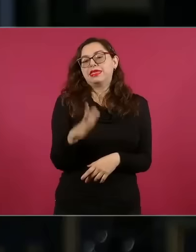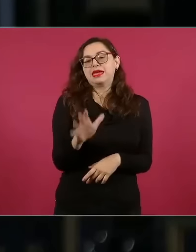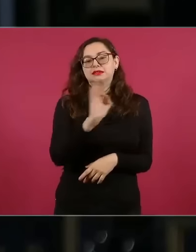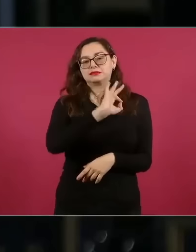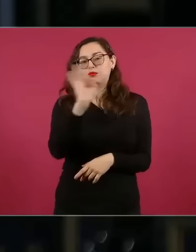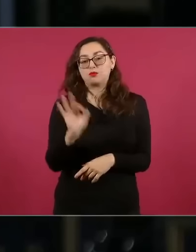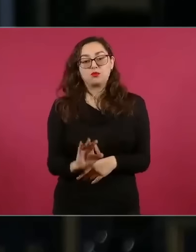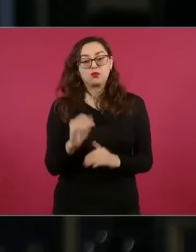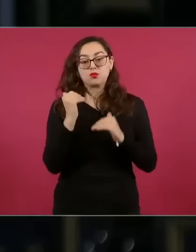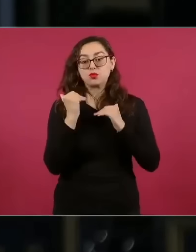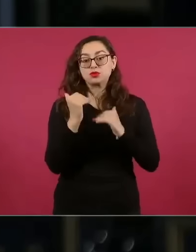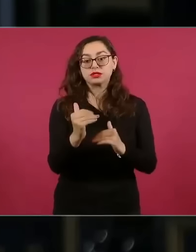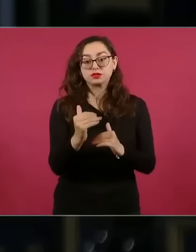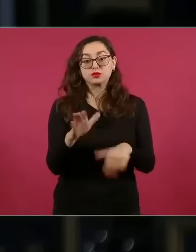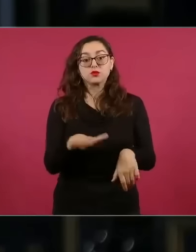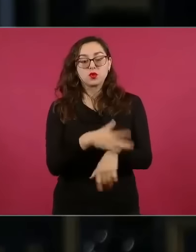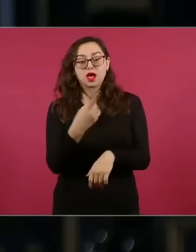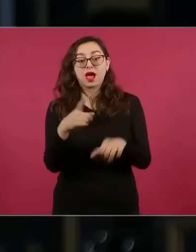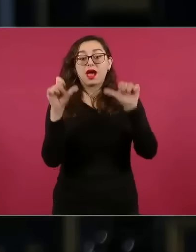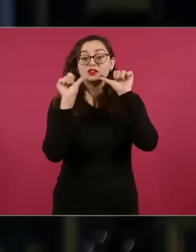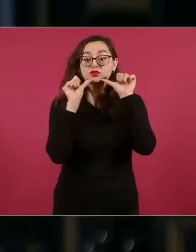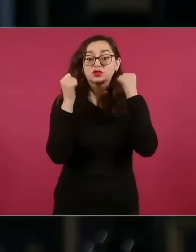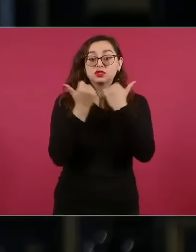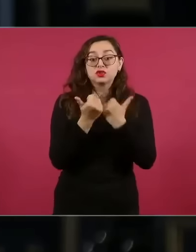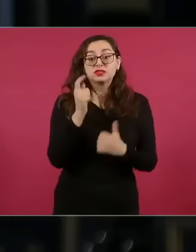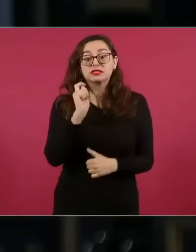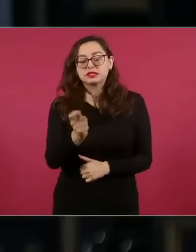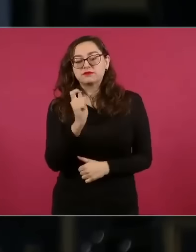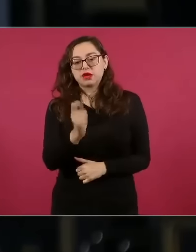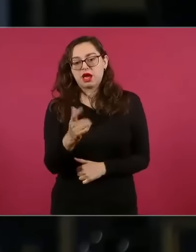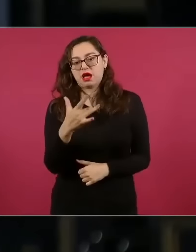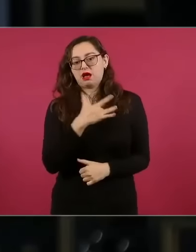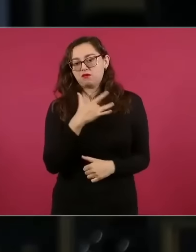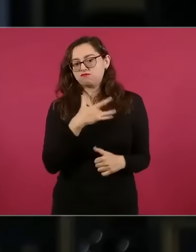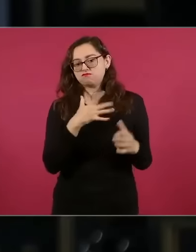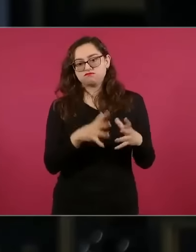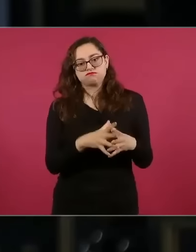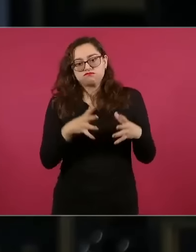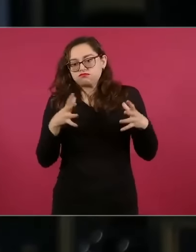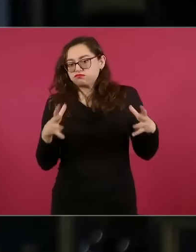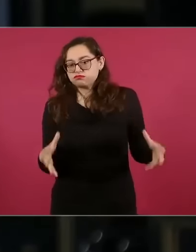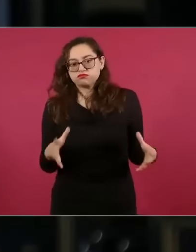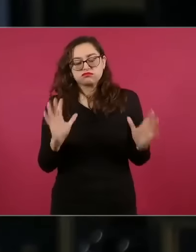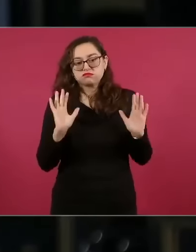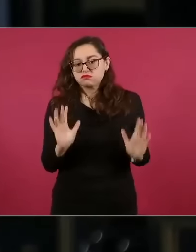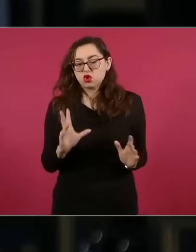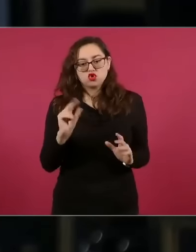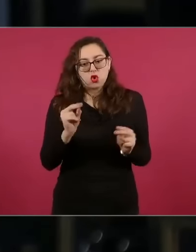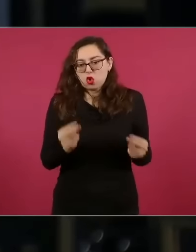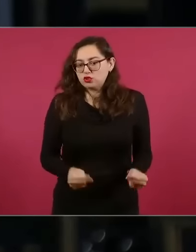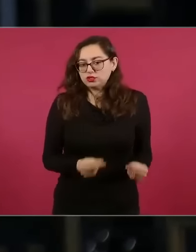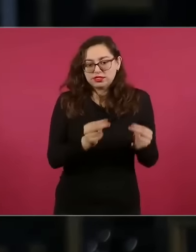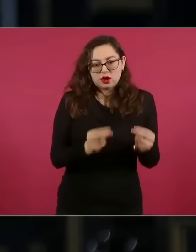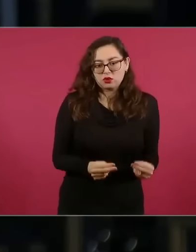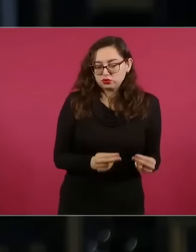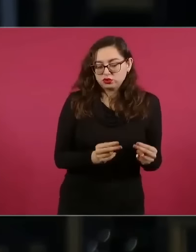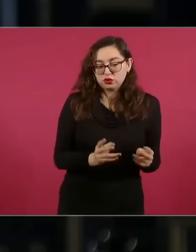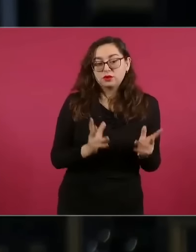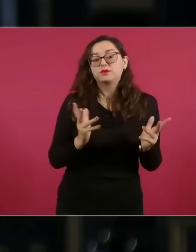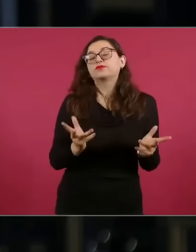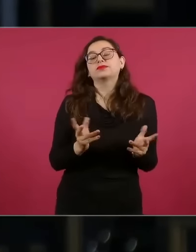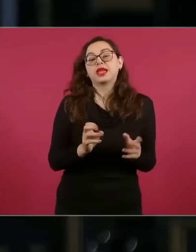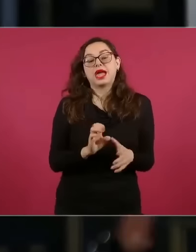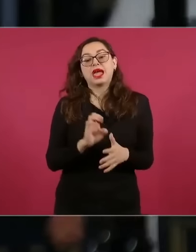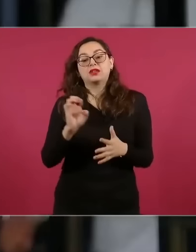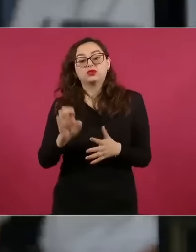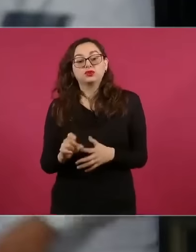para el altruismo o sea para darle un beneficio directo a la sociedad en ese sentido presidente el caso de mexicanos contra